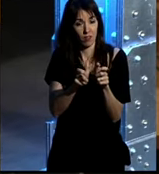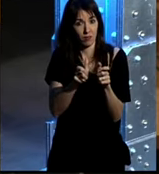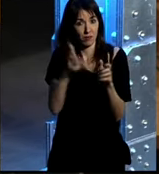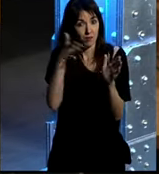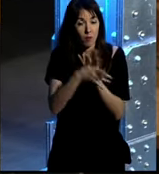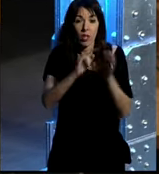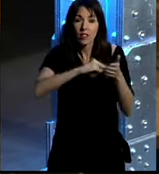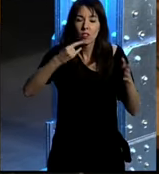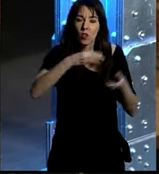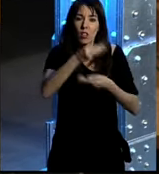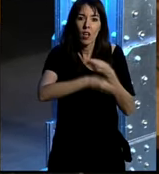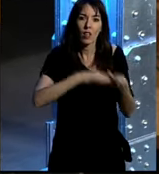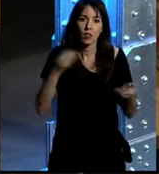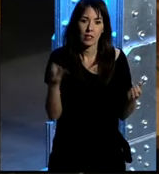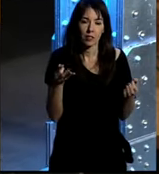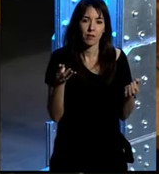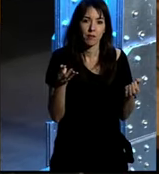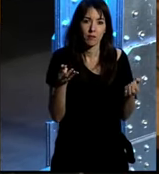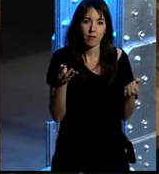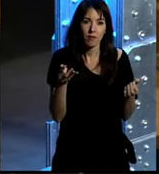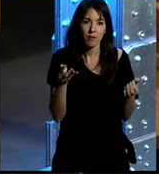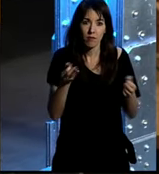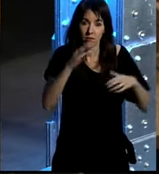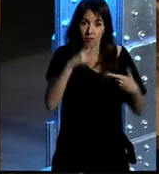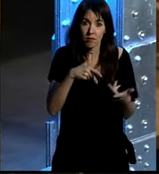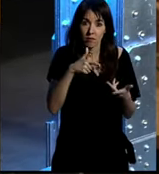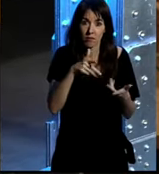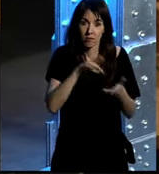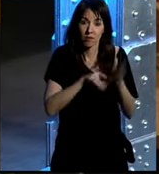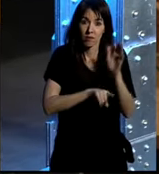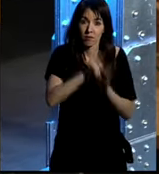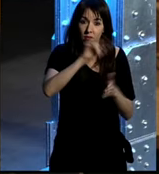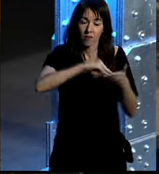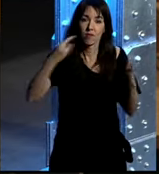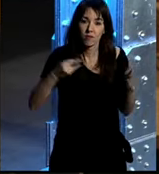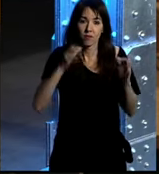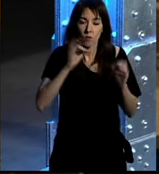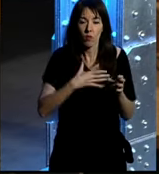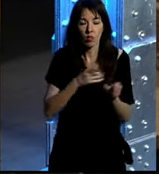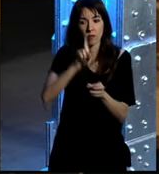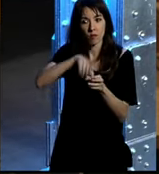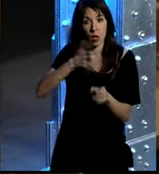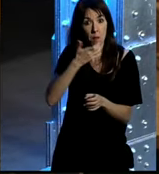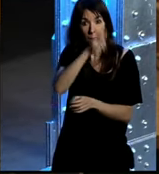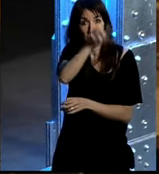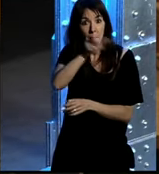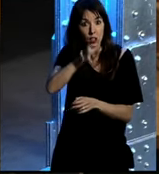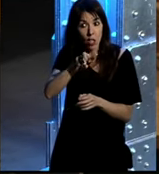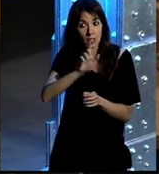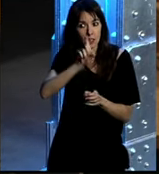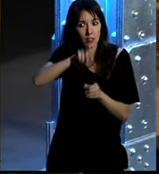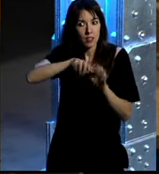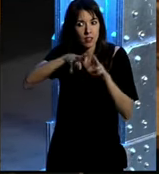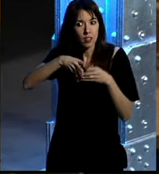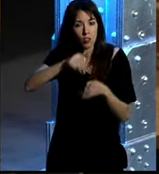la tecnología lo que hace en estos momentos la evolución de la tecnología es que te permite incorporarte aquellos que no se han incorporado se pueden